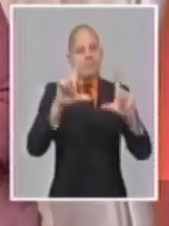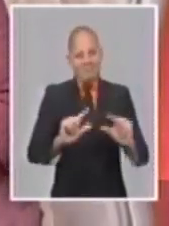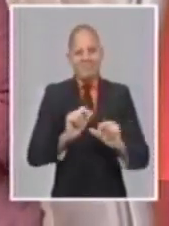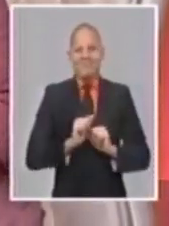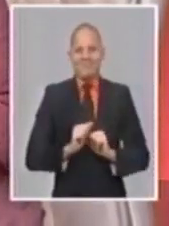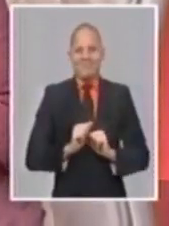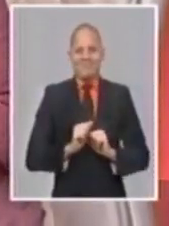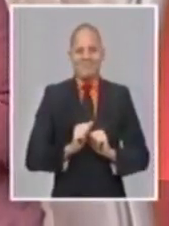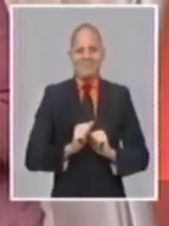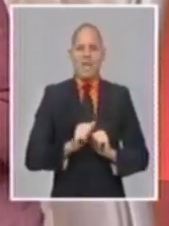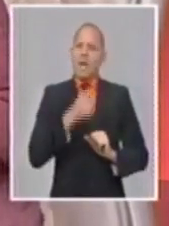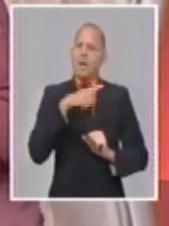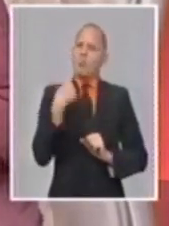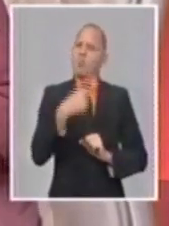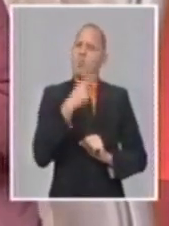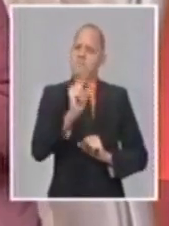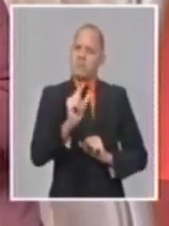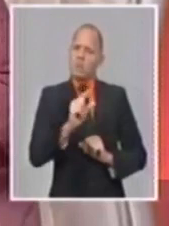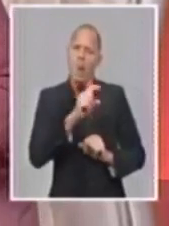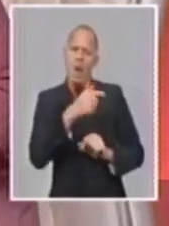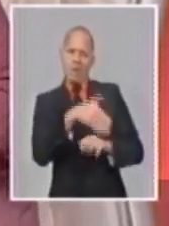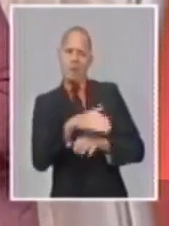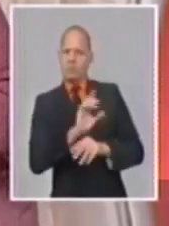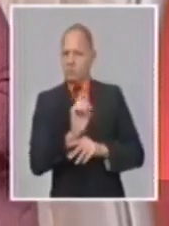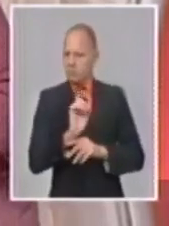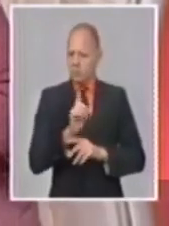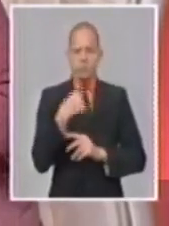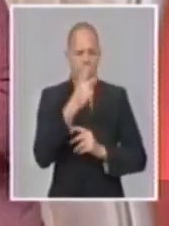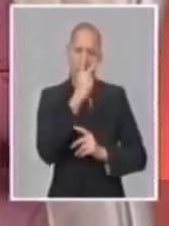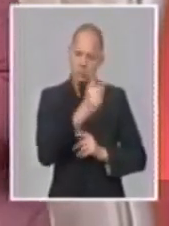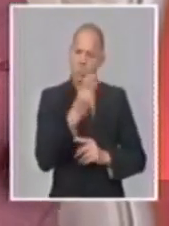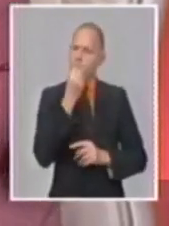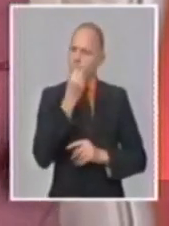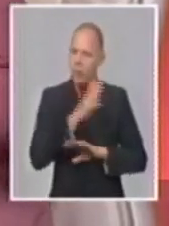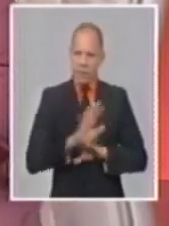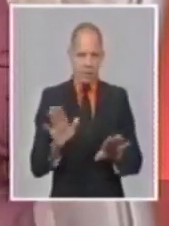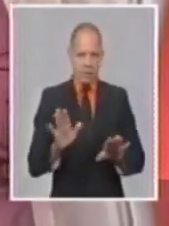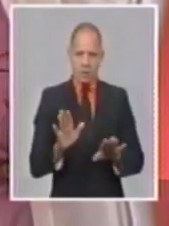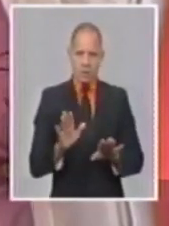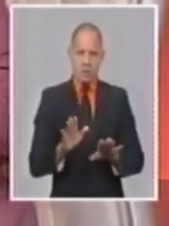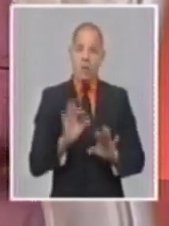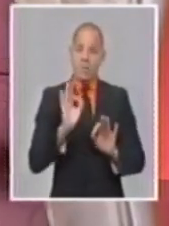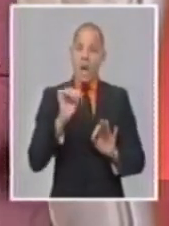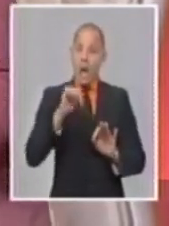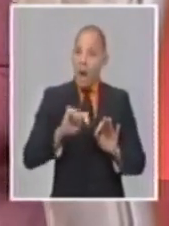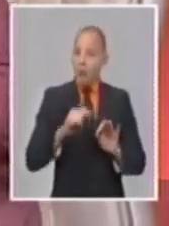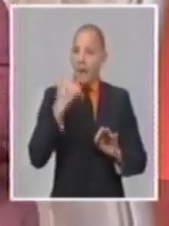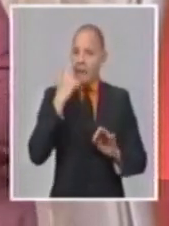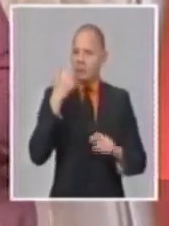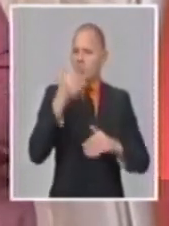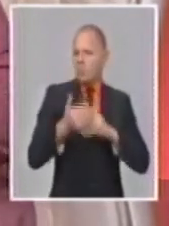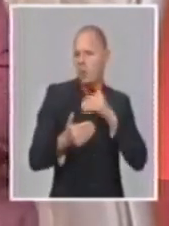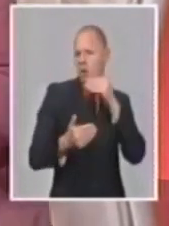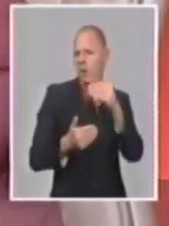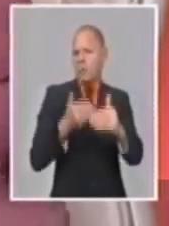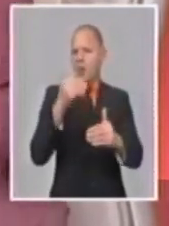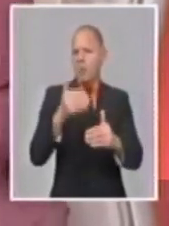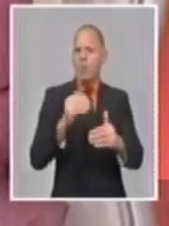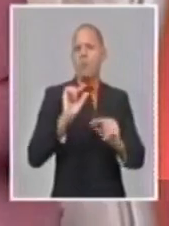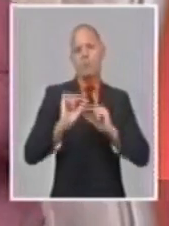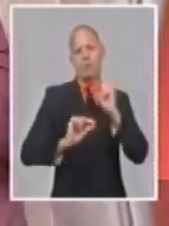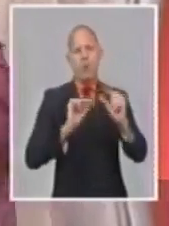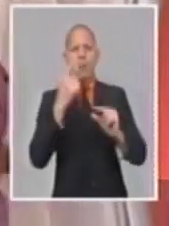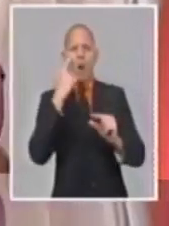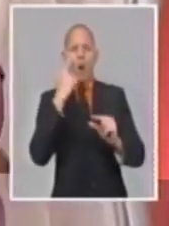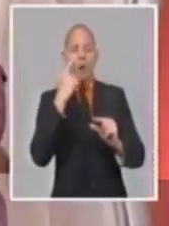en nuestra Constitución de la República y que hoy todos los cubanos, en medio de este proceso que nos estamos adaptando a los nuevos